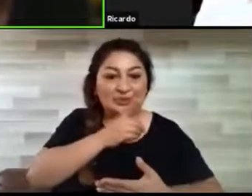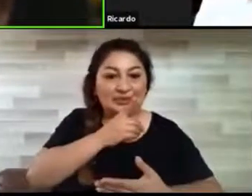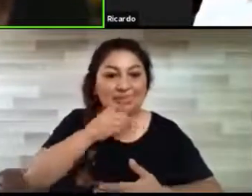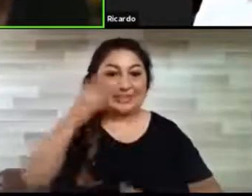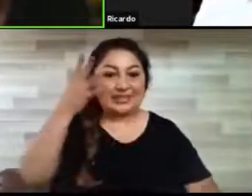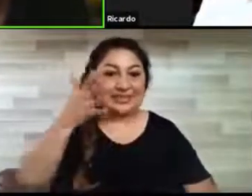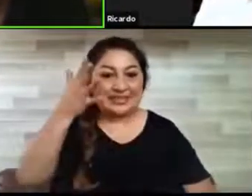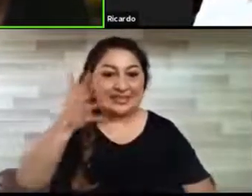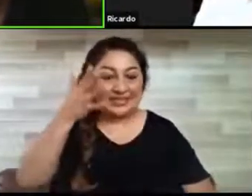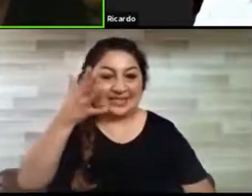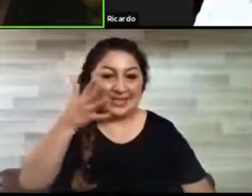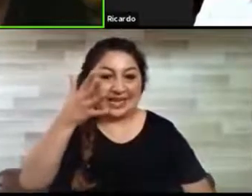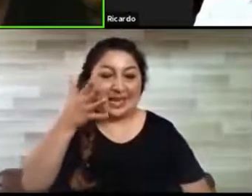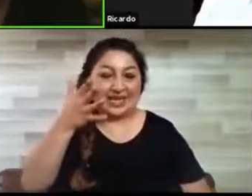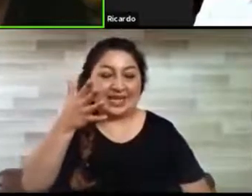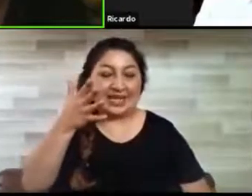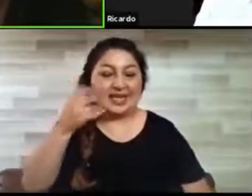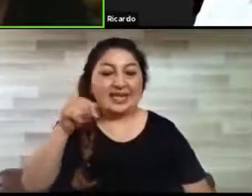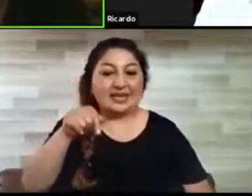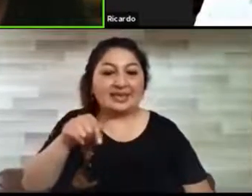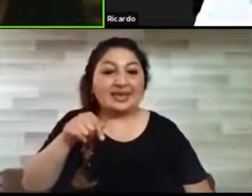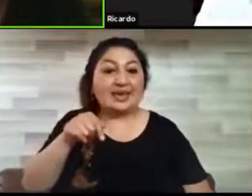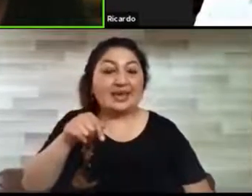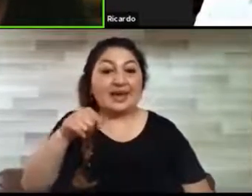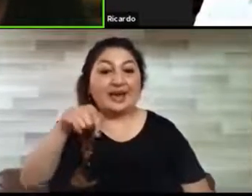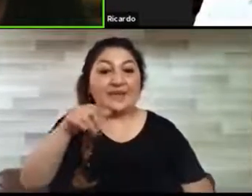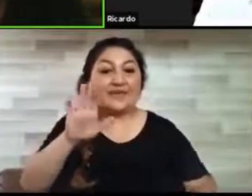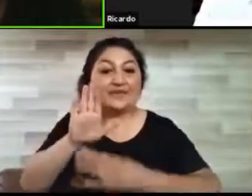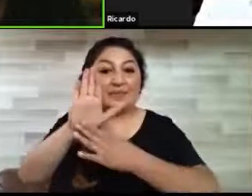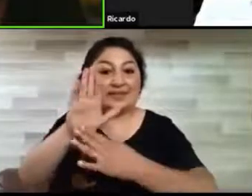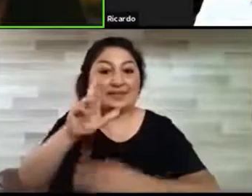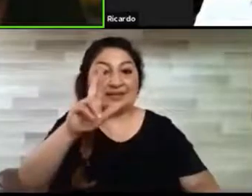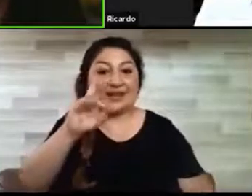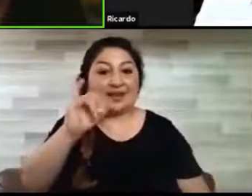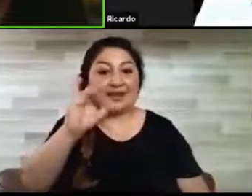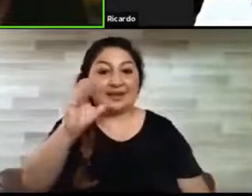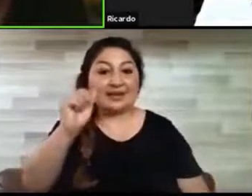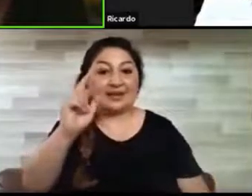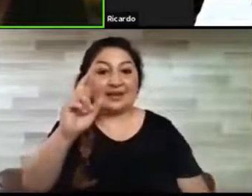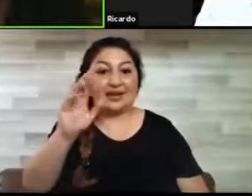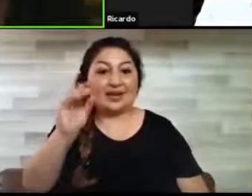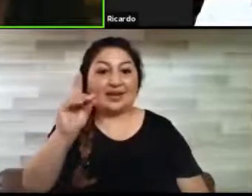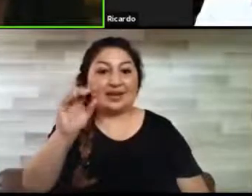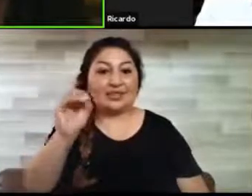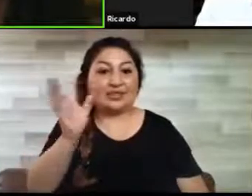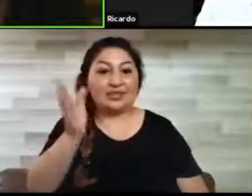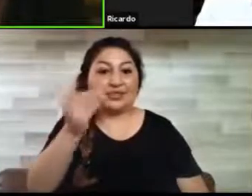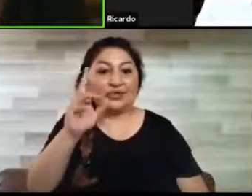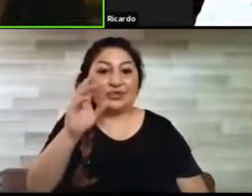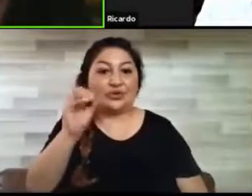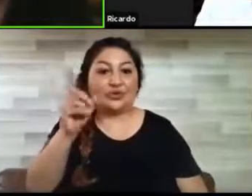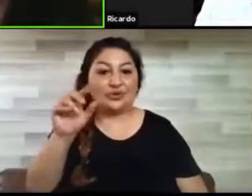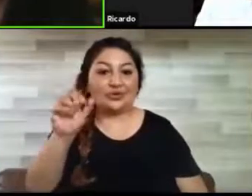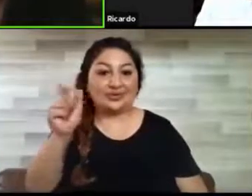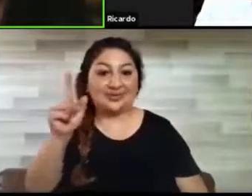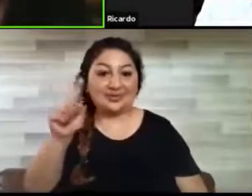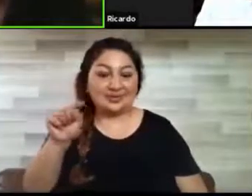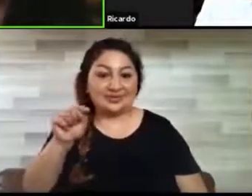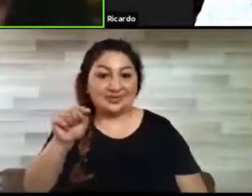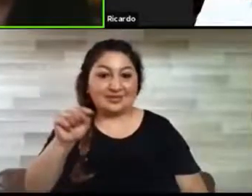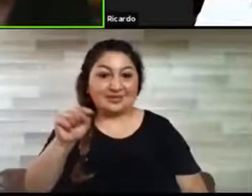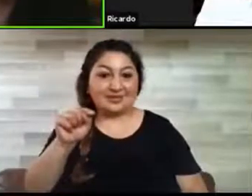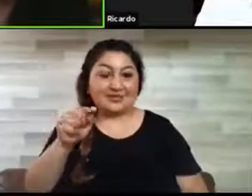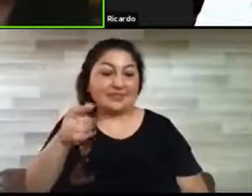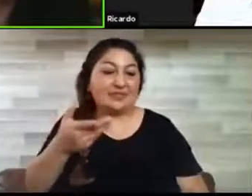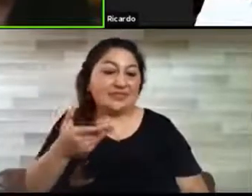Esta charla la va a dar Ricardo Rosas. Y bueno, no hace falta mucha